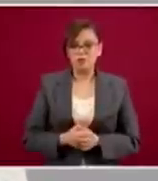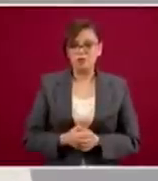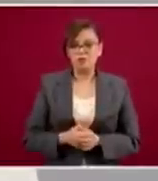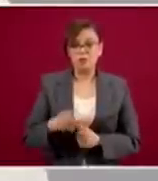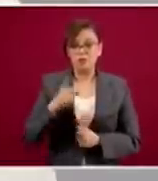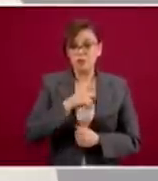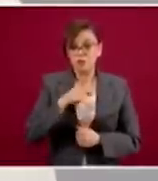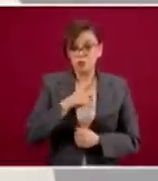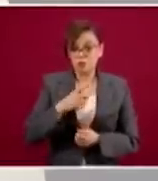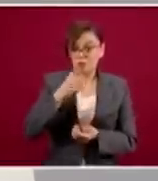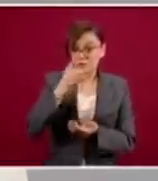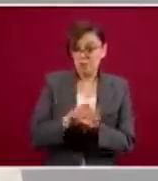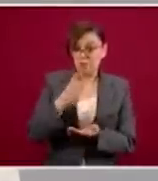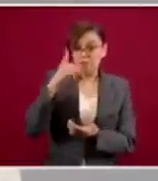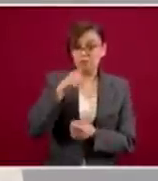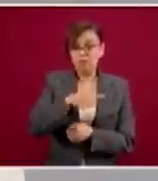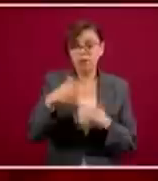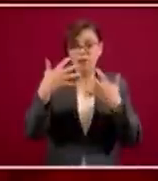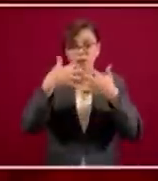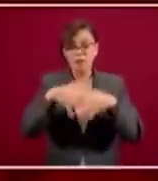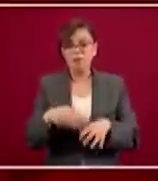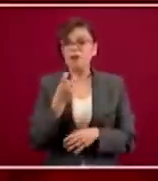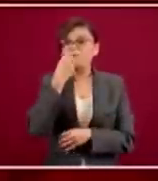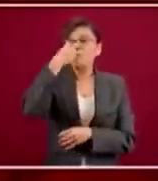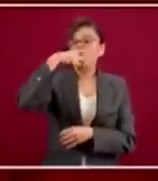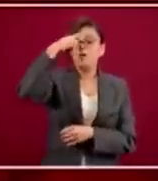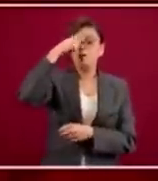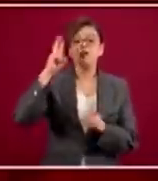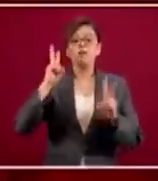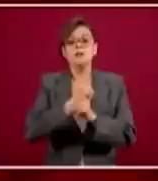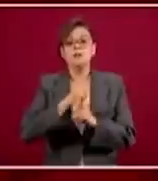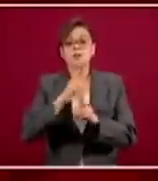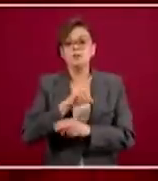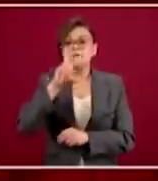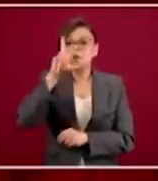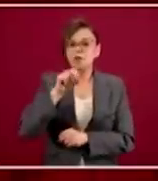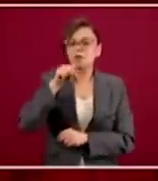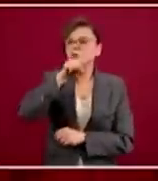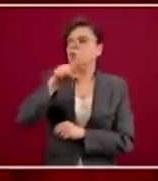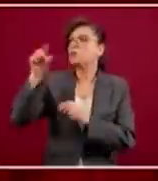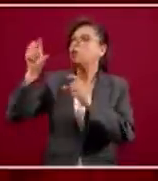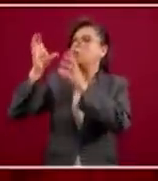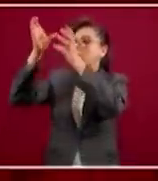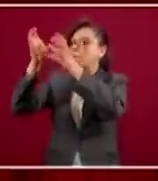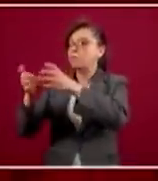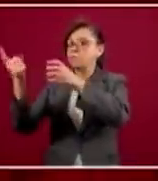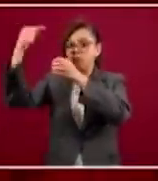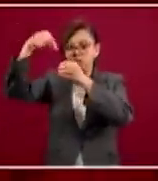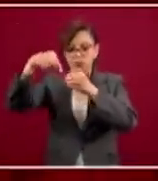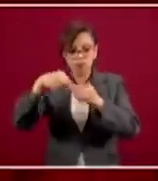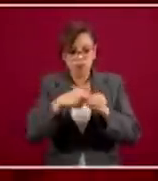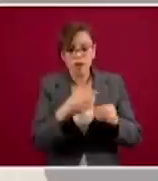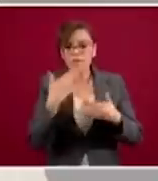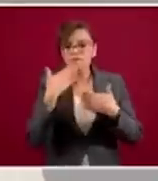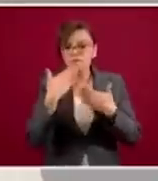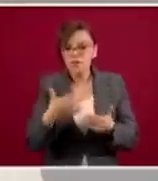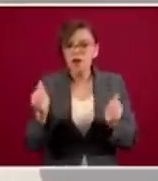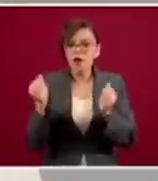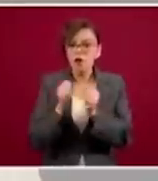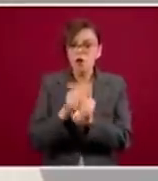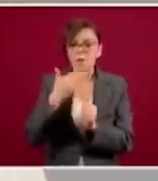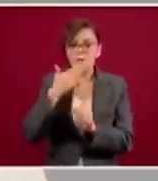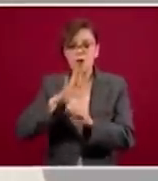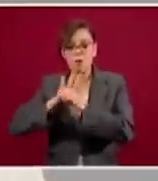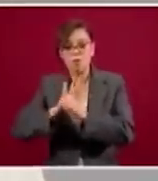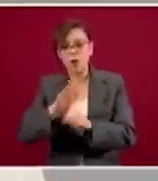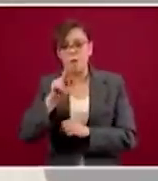por ejemplo, sino que la toma de oxígeno esté en condiciones óptimas, que exista la presión suficiente del circuito